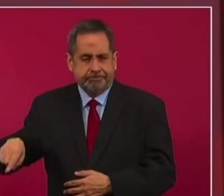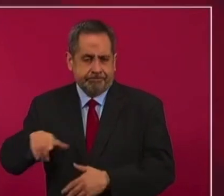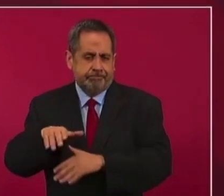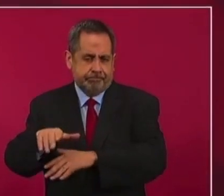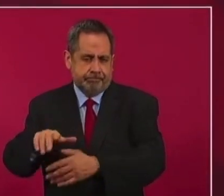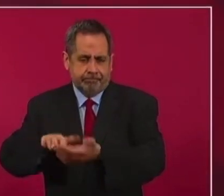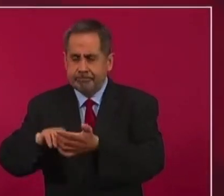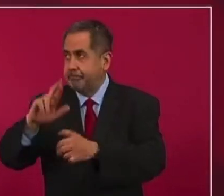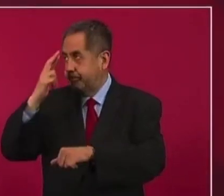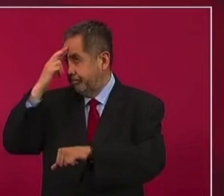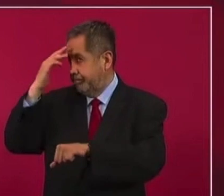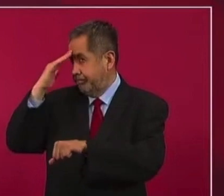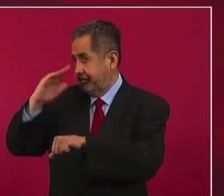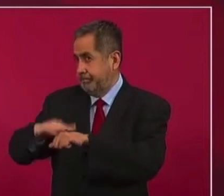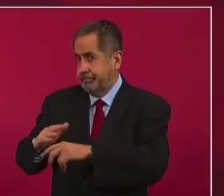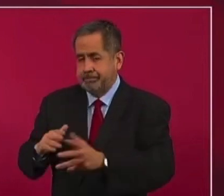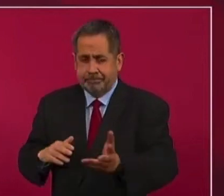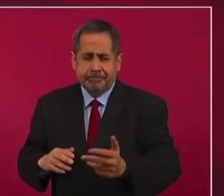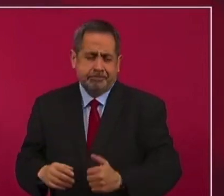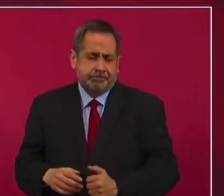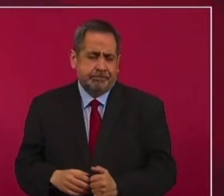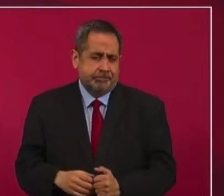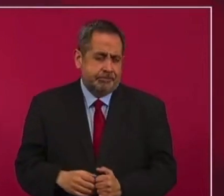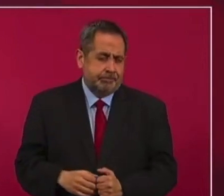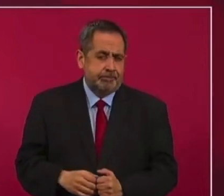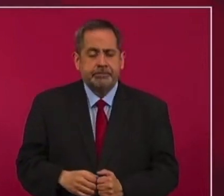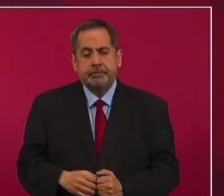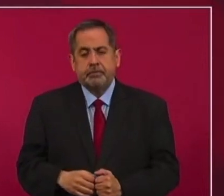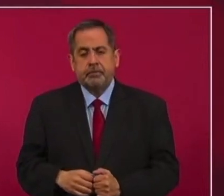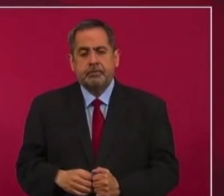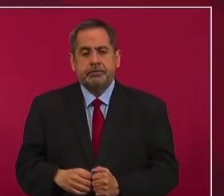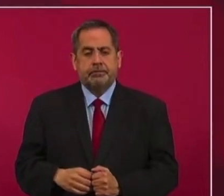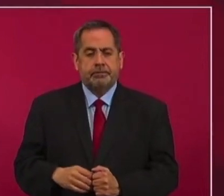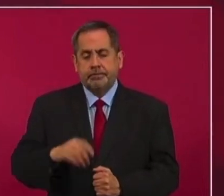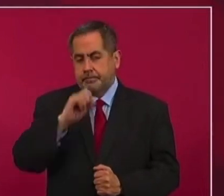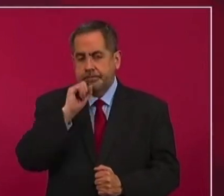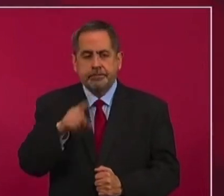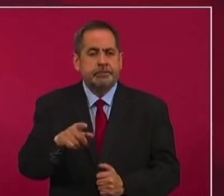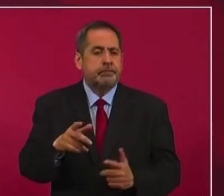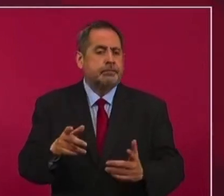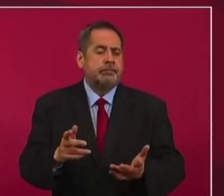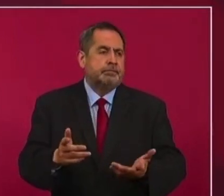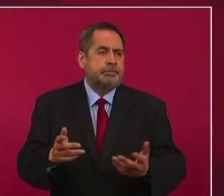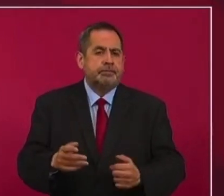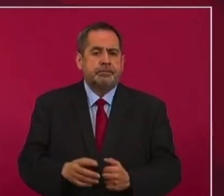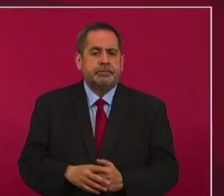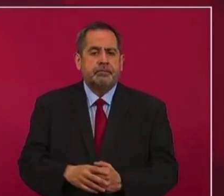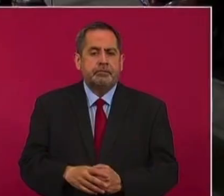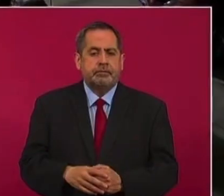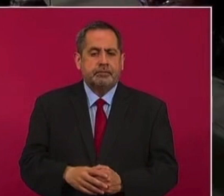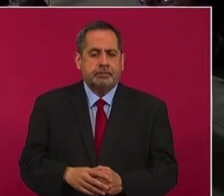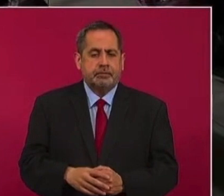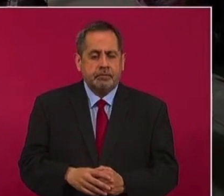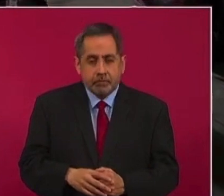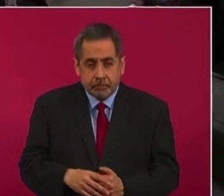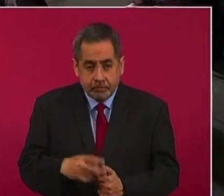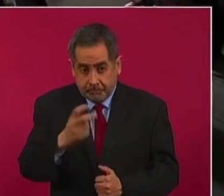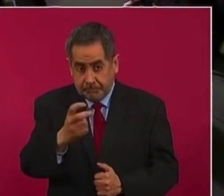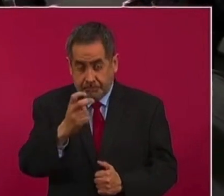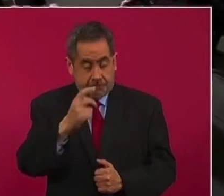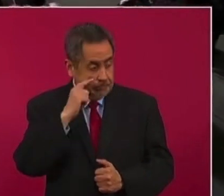Y también esto demuestra